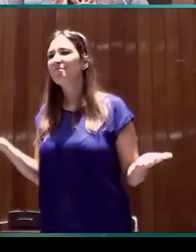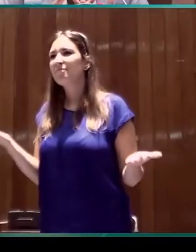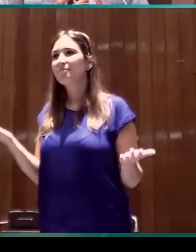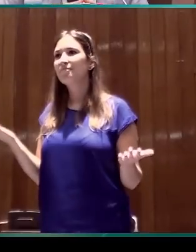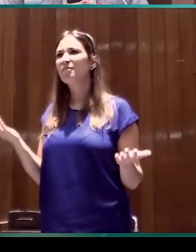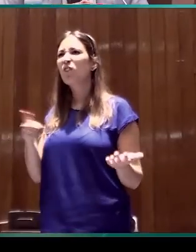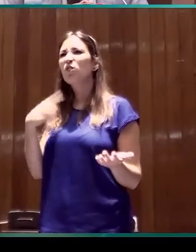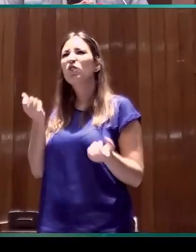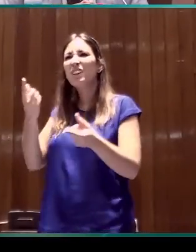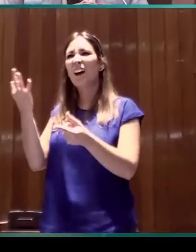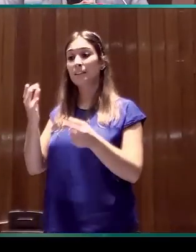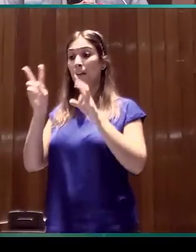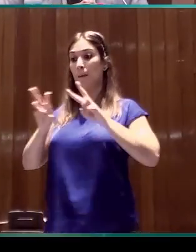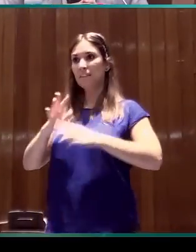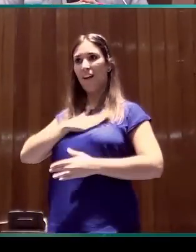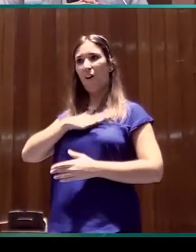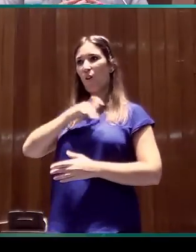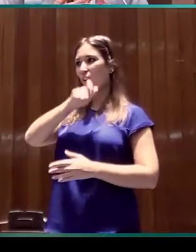podemos aportar los investigadores